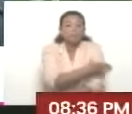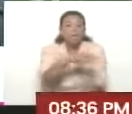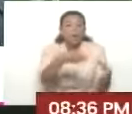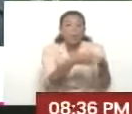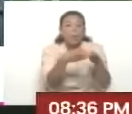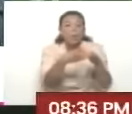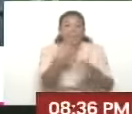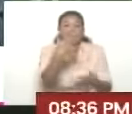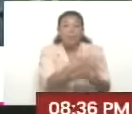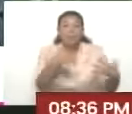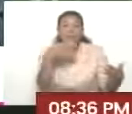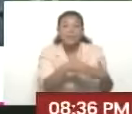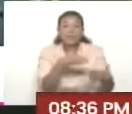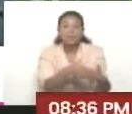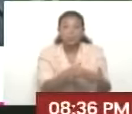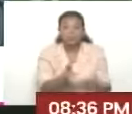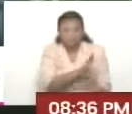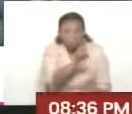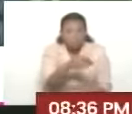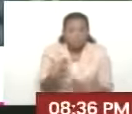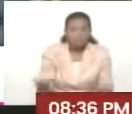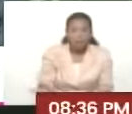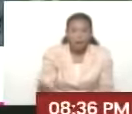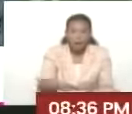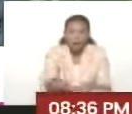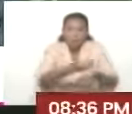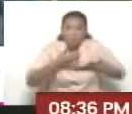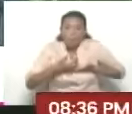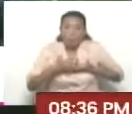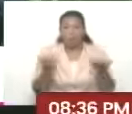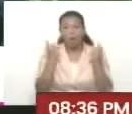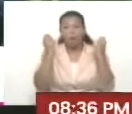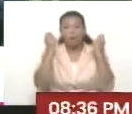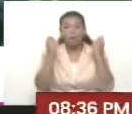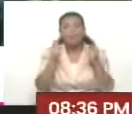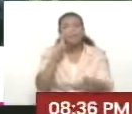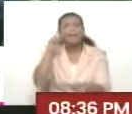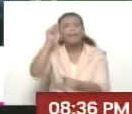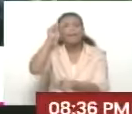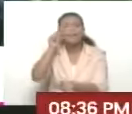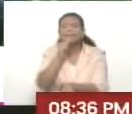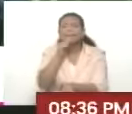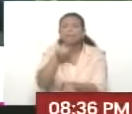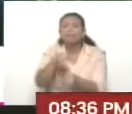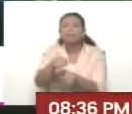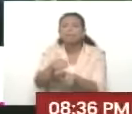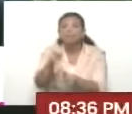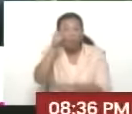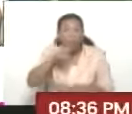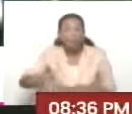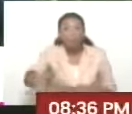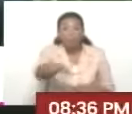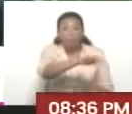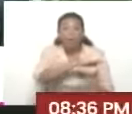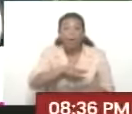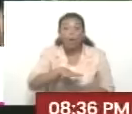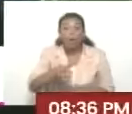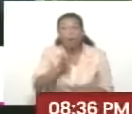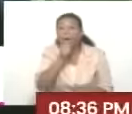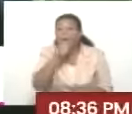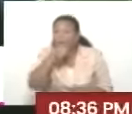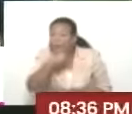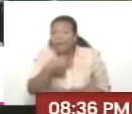Esos 5 mil millones de dólares, si los rescatáramos, ¿para dónde irían? Irían para nuestros